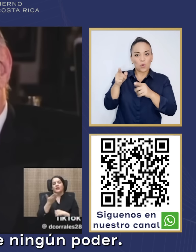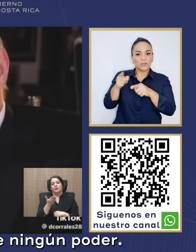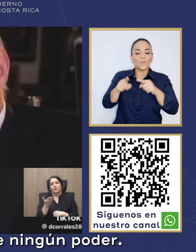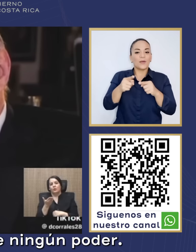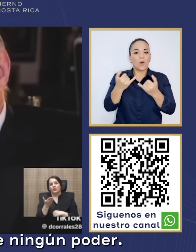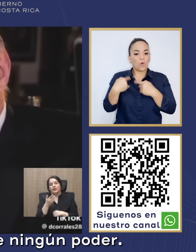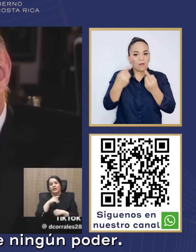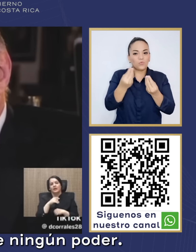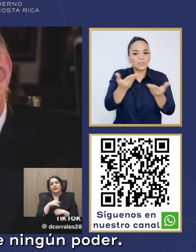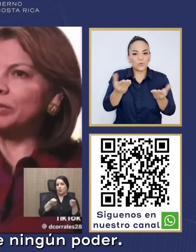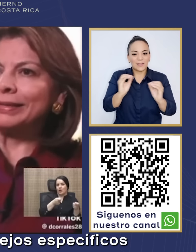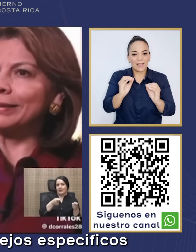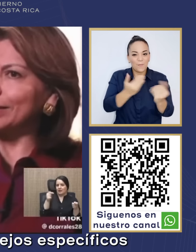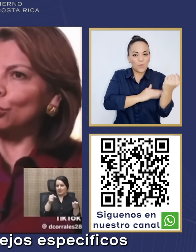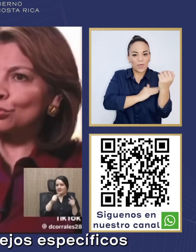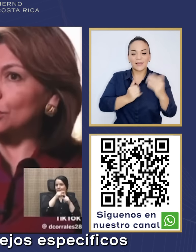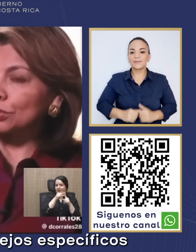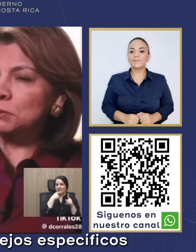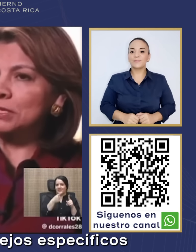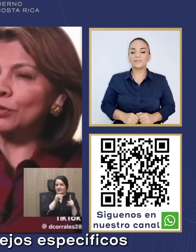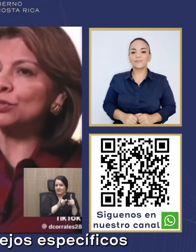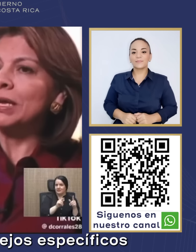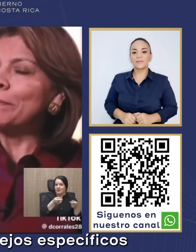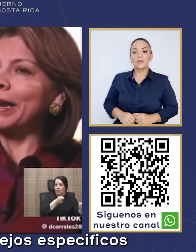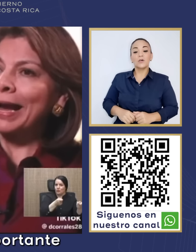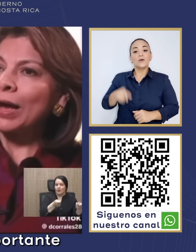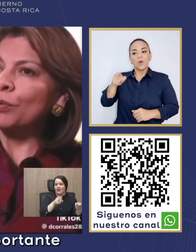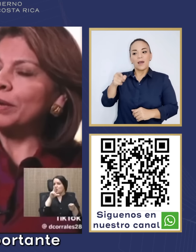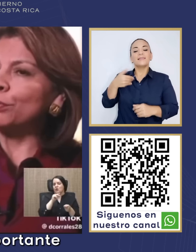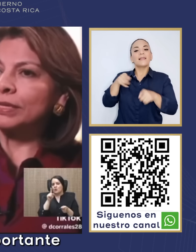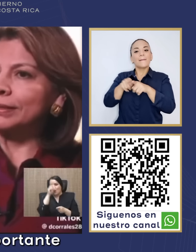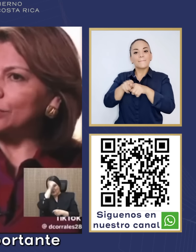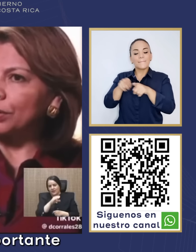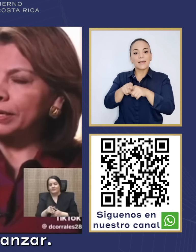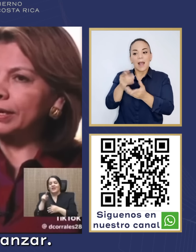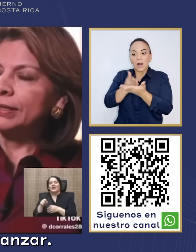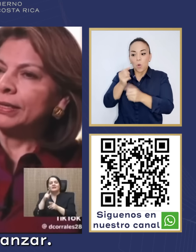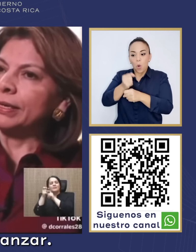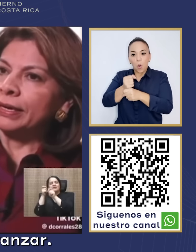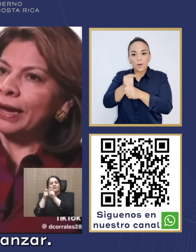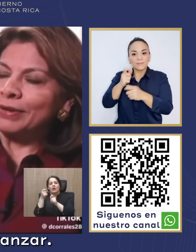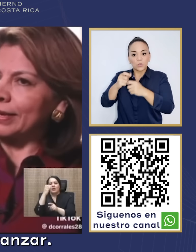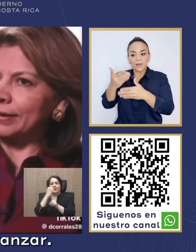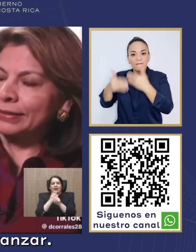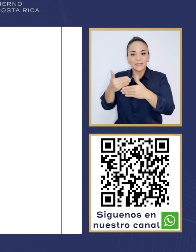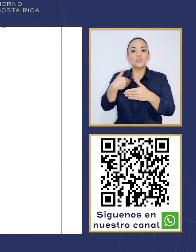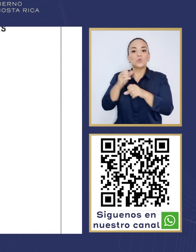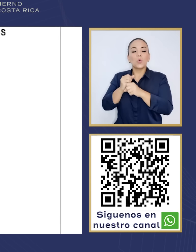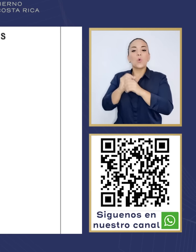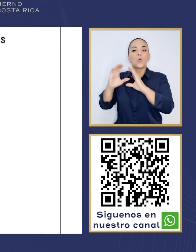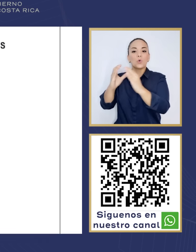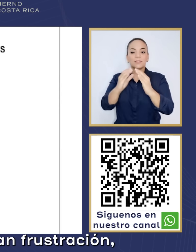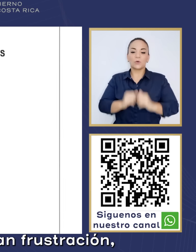sería que no tiene ningún poder. Yo terminé integrando consejos específicos para cada obra importante que yo quería avanzar.